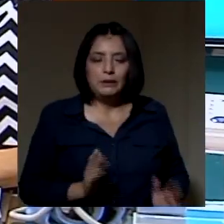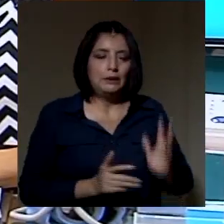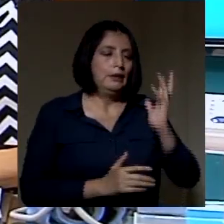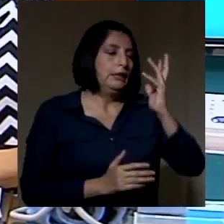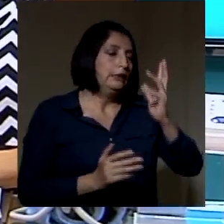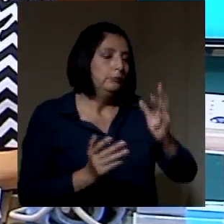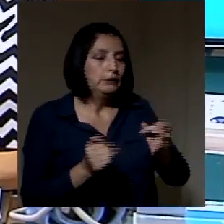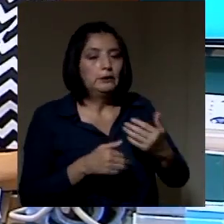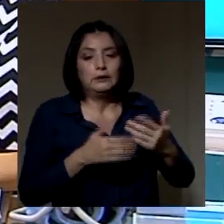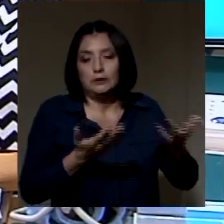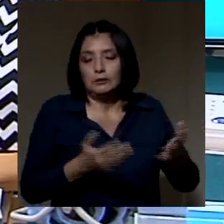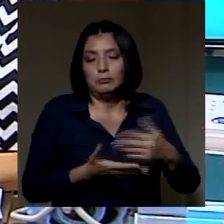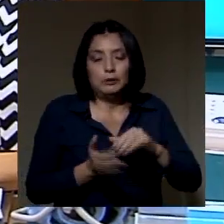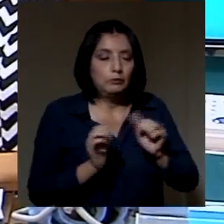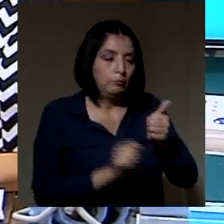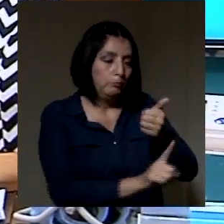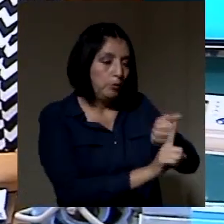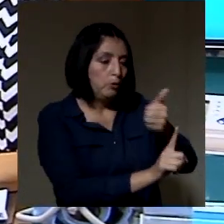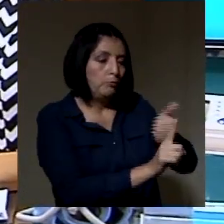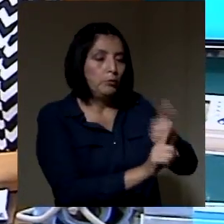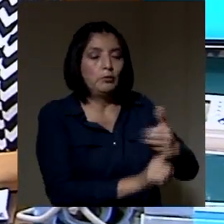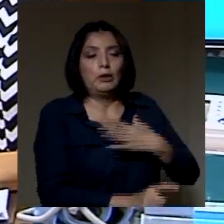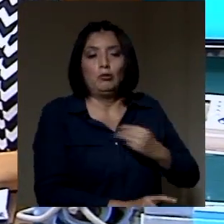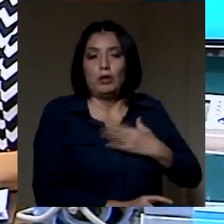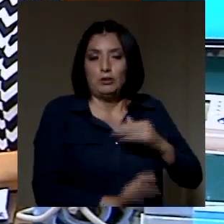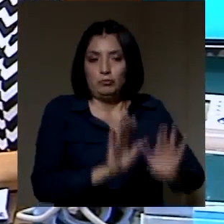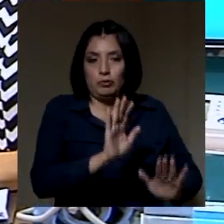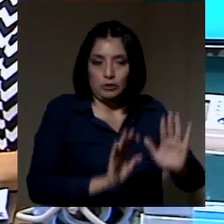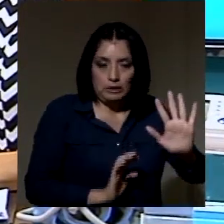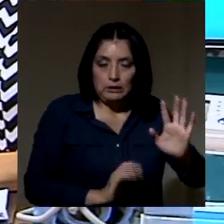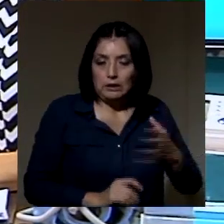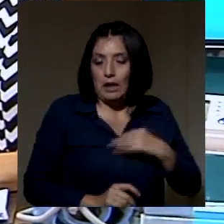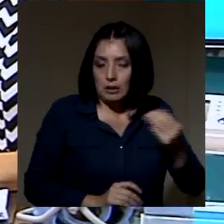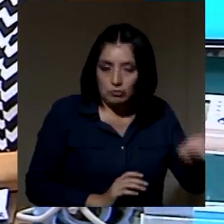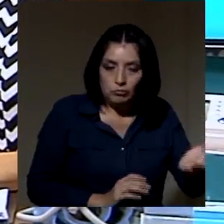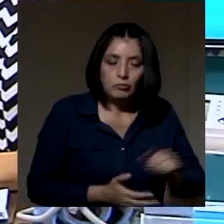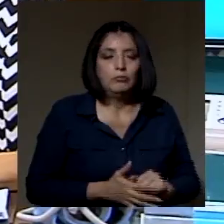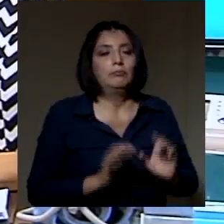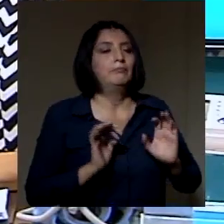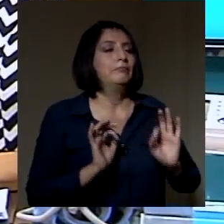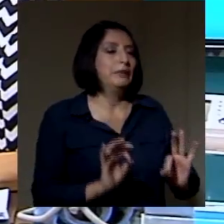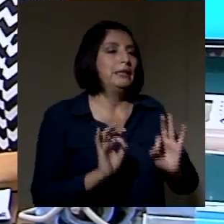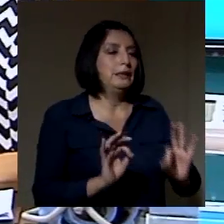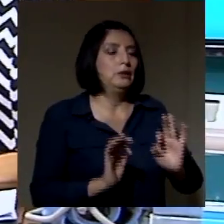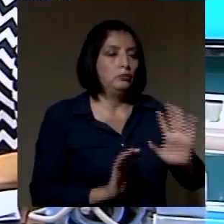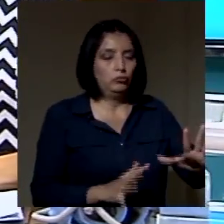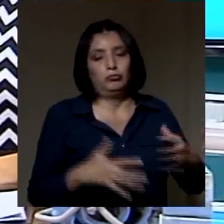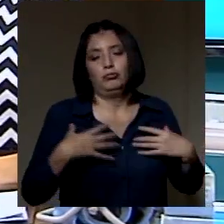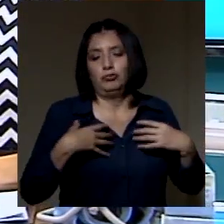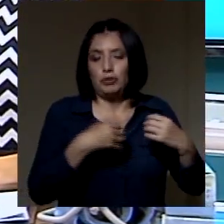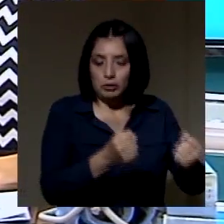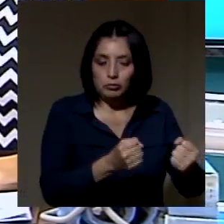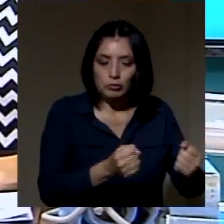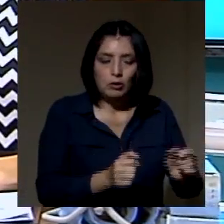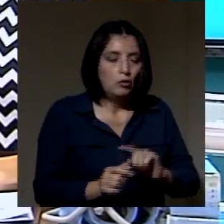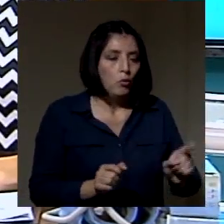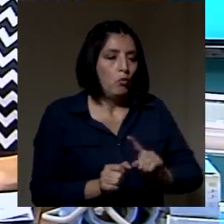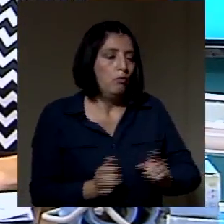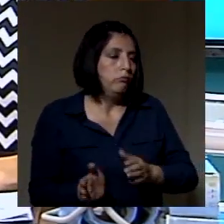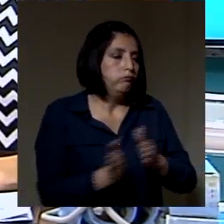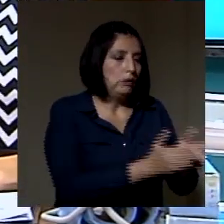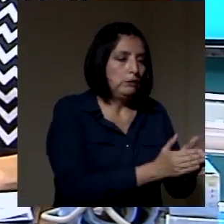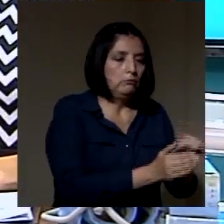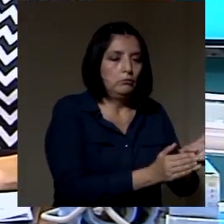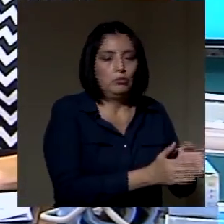estética y demás. Ponen en riesgo. de los 15 años, por ejemplo. Ponen en riesgo su salud. Ni un extremo